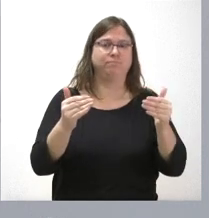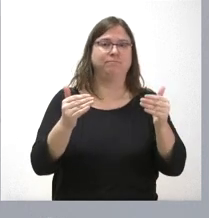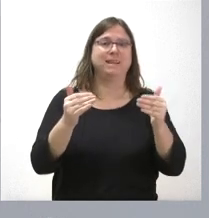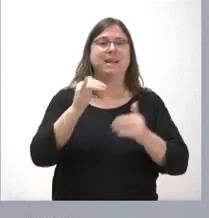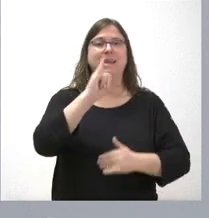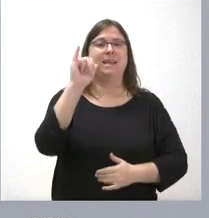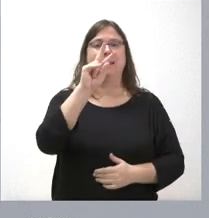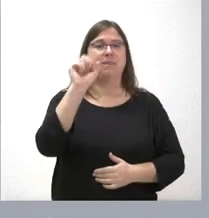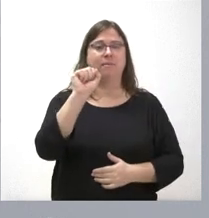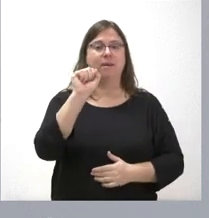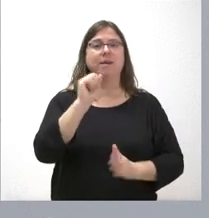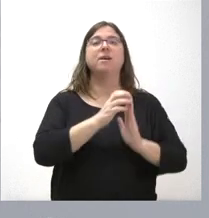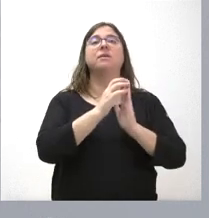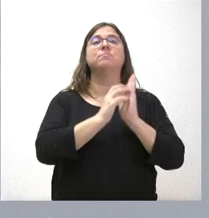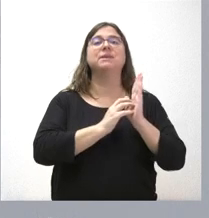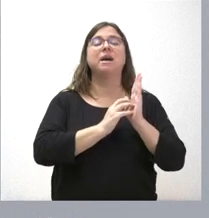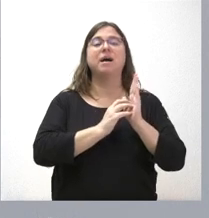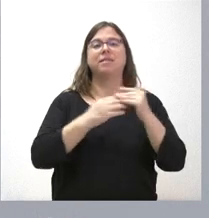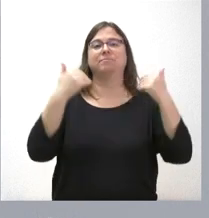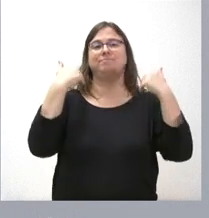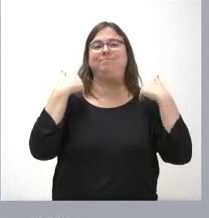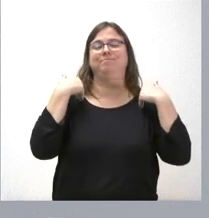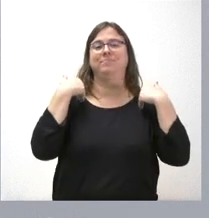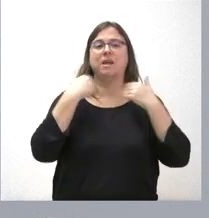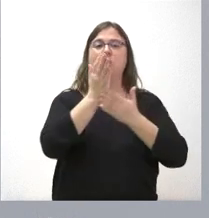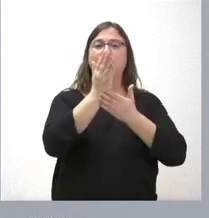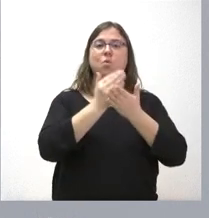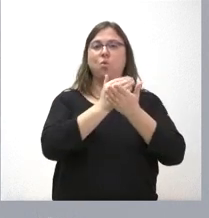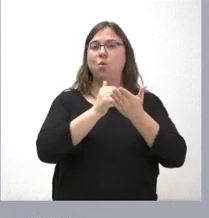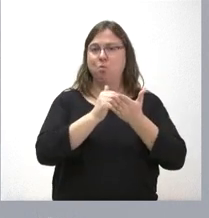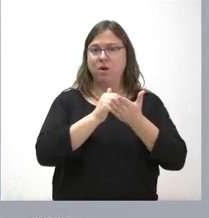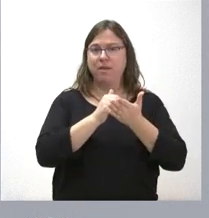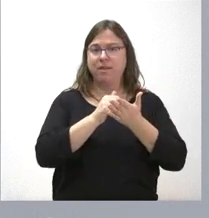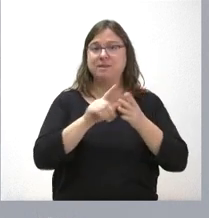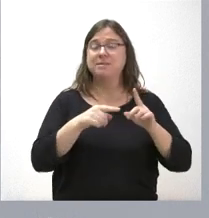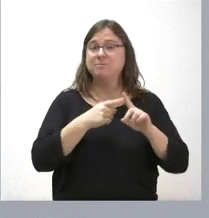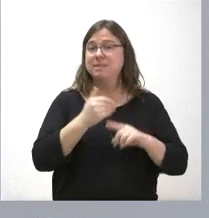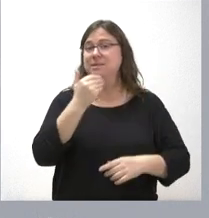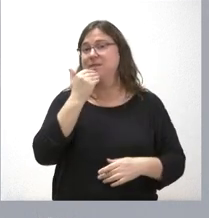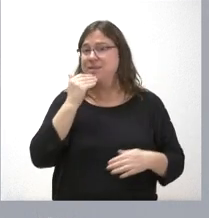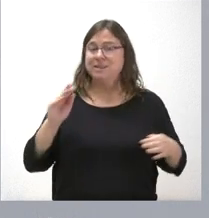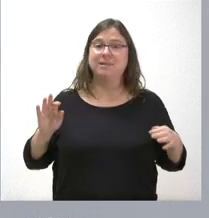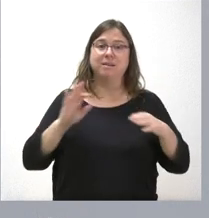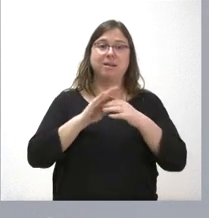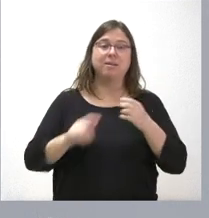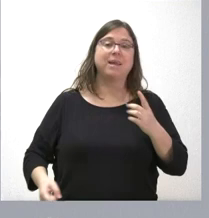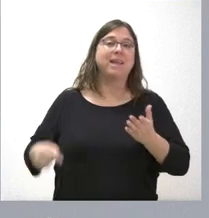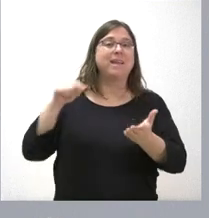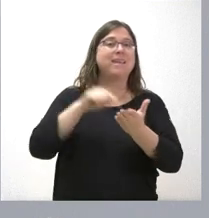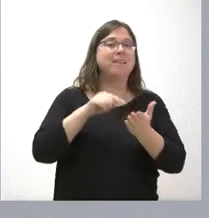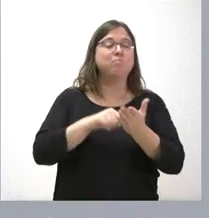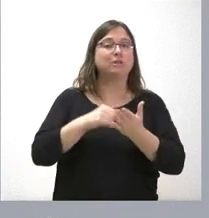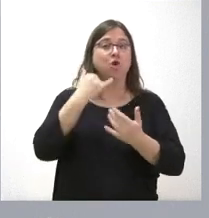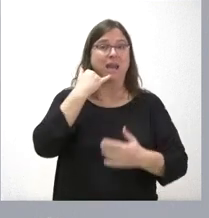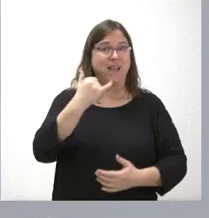IVA, la mitad de la recaudación corresponde a las comunidades autónomas, la otra mitad al Gobierno de España, y en lo que corresponde al impuesto de electricidad, la